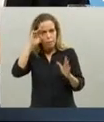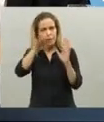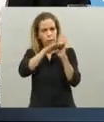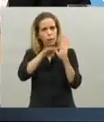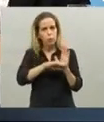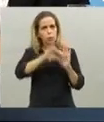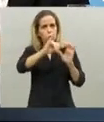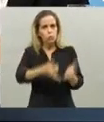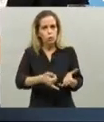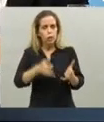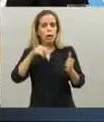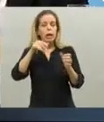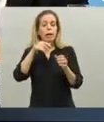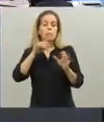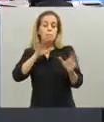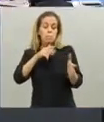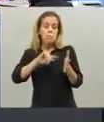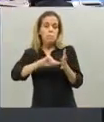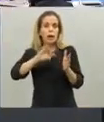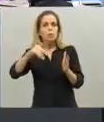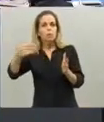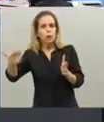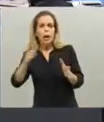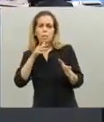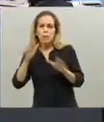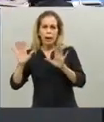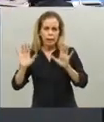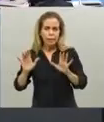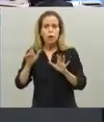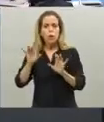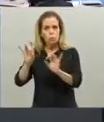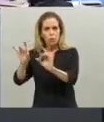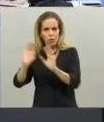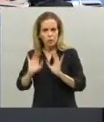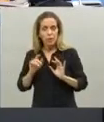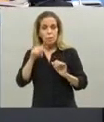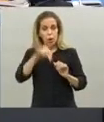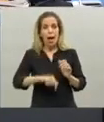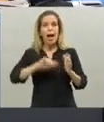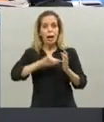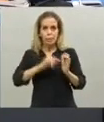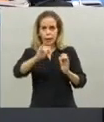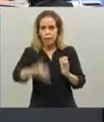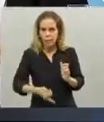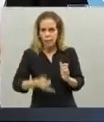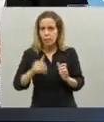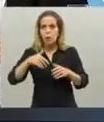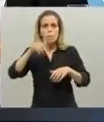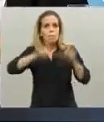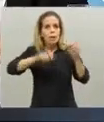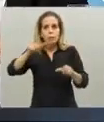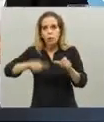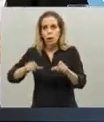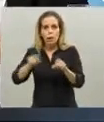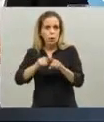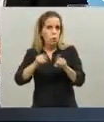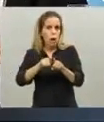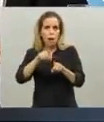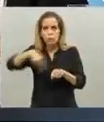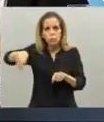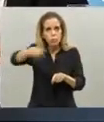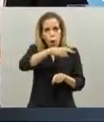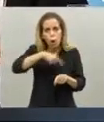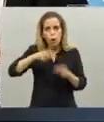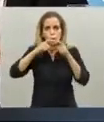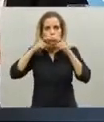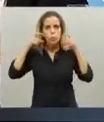Aires, entiendo el conurbano muy parecido, pero en la ciudad es imposible prácticamente encontrar a alguien sin el tapaboca en la calle. La verdad que se cumplen